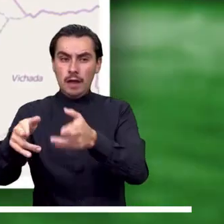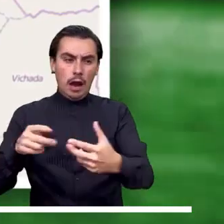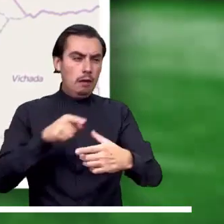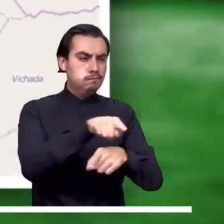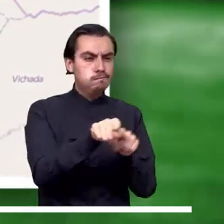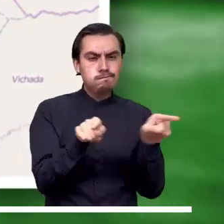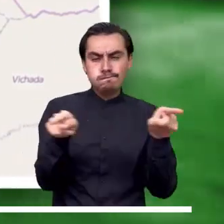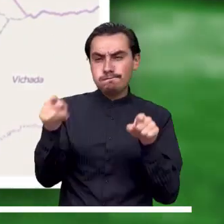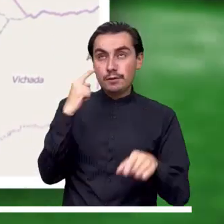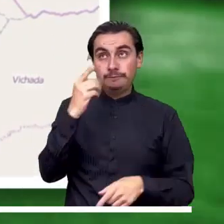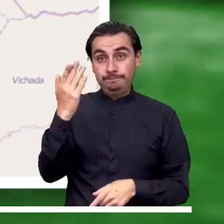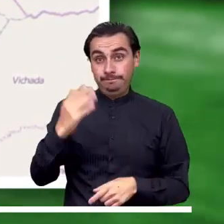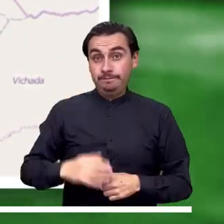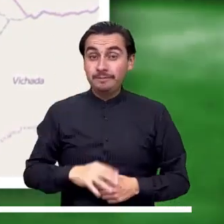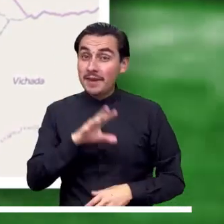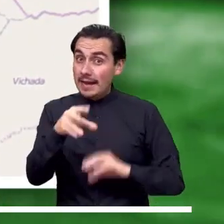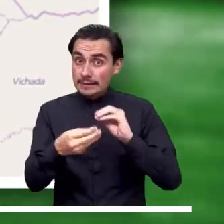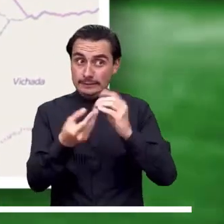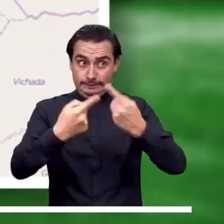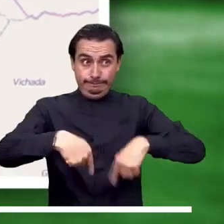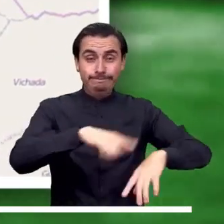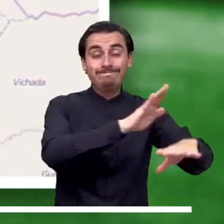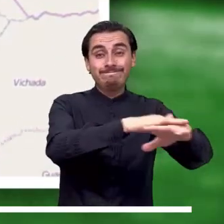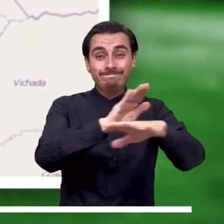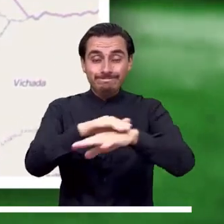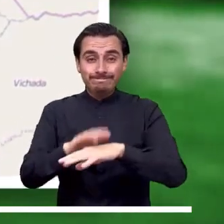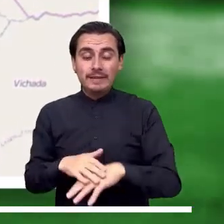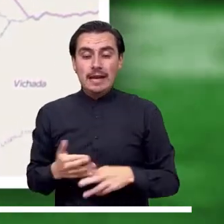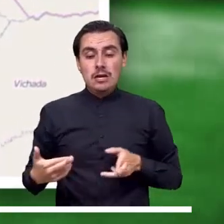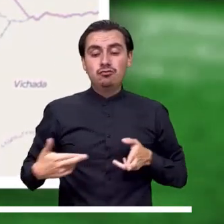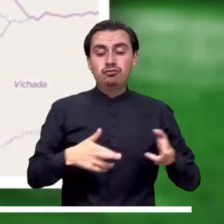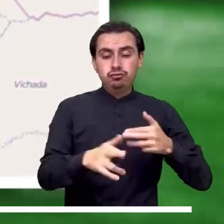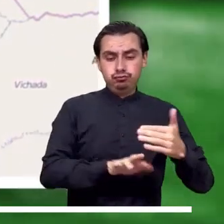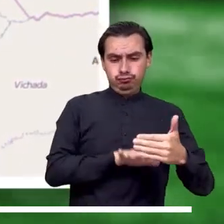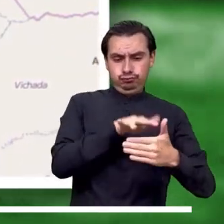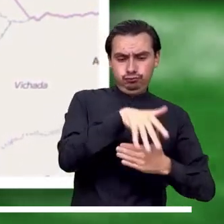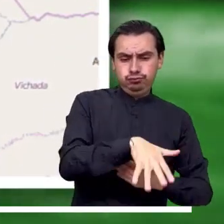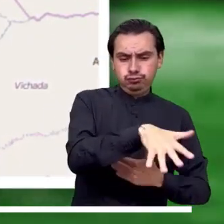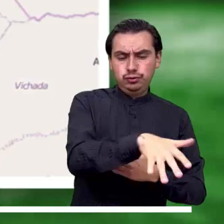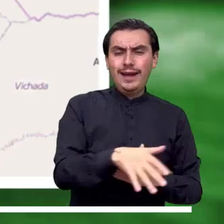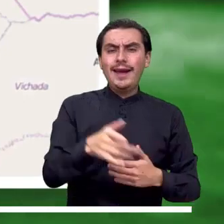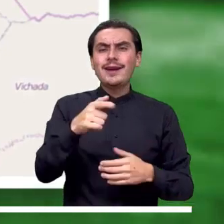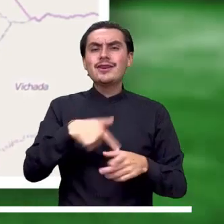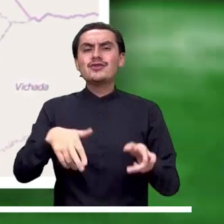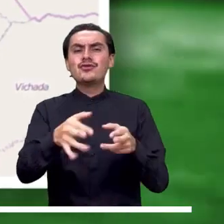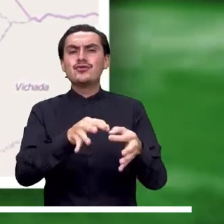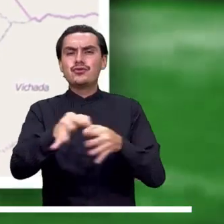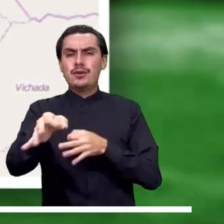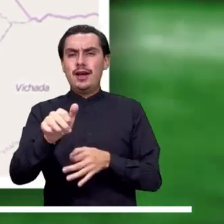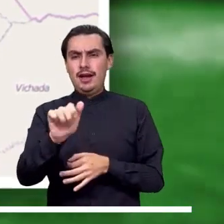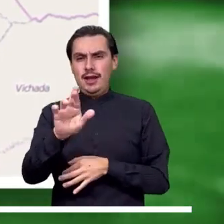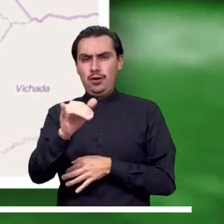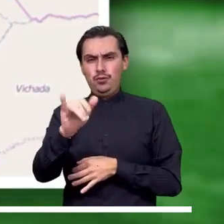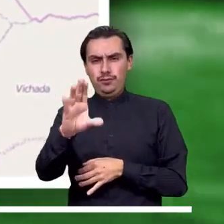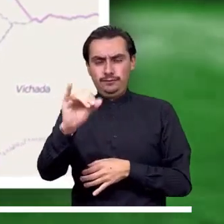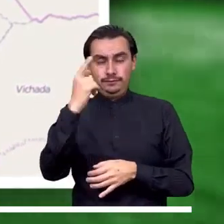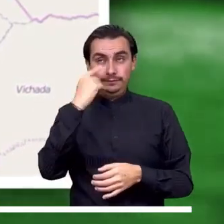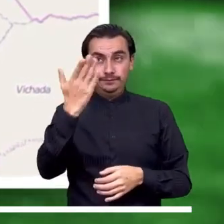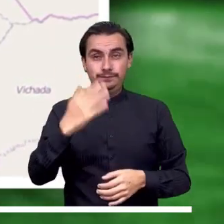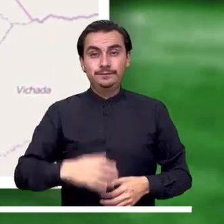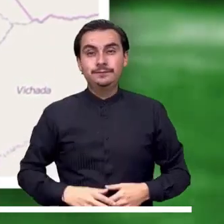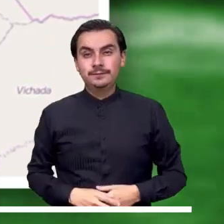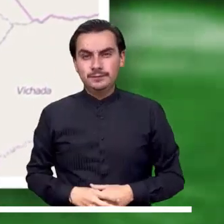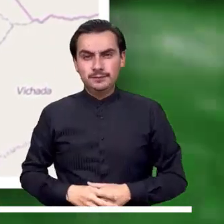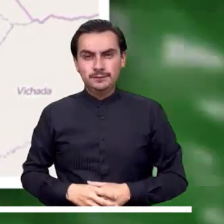súbitas del río Banadía y sus aportantes. Por otro lado, se reportan incrementos en los niveles del río Arauca a la altura del